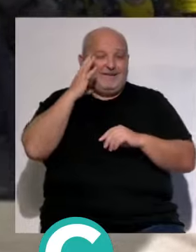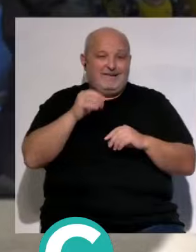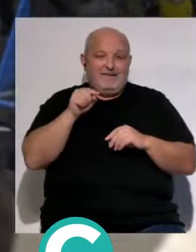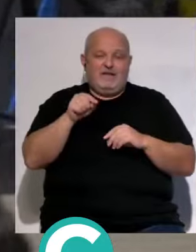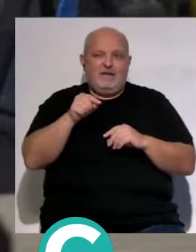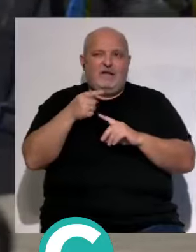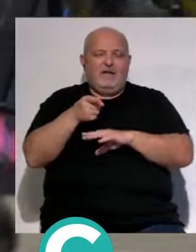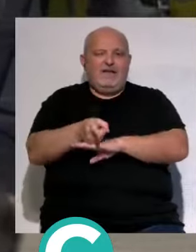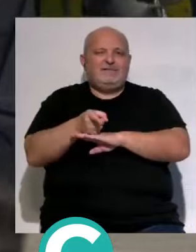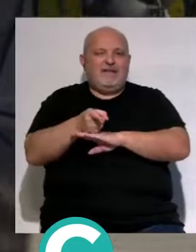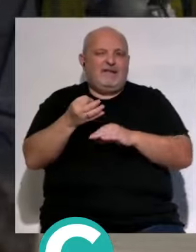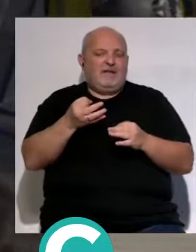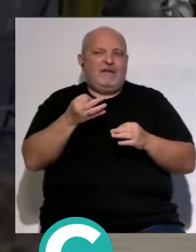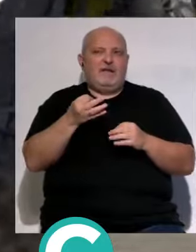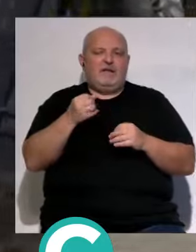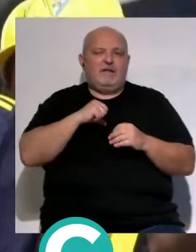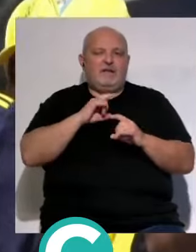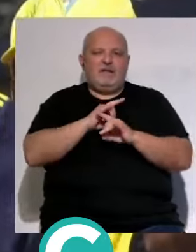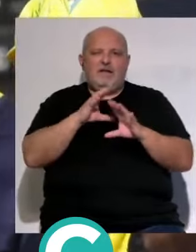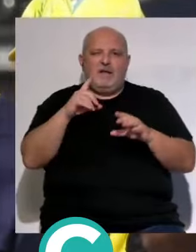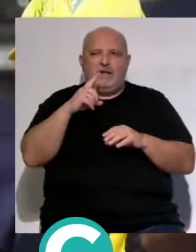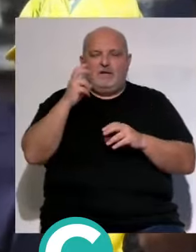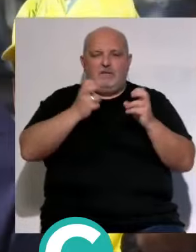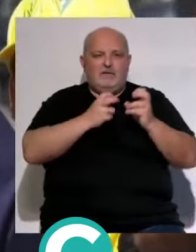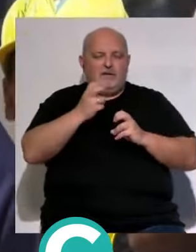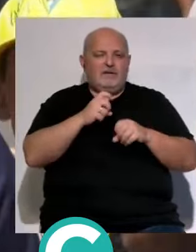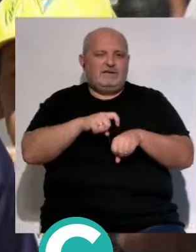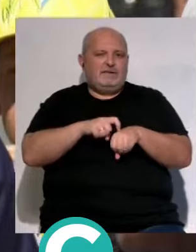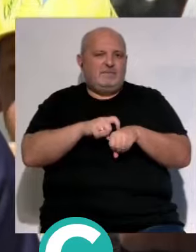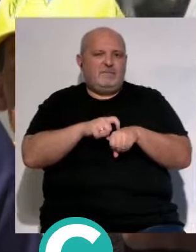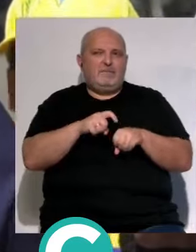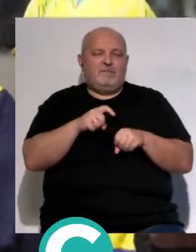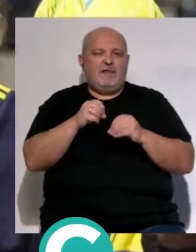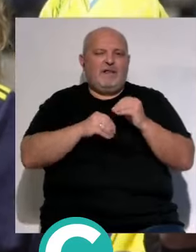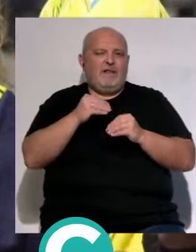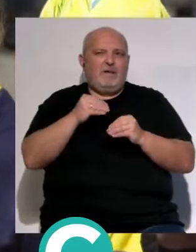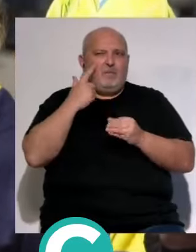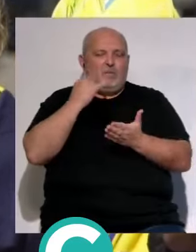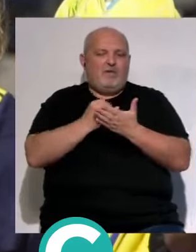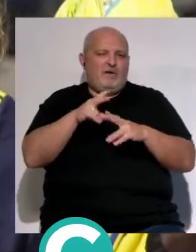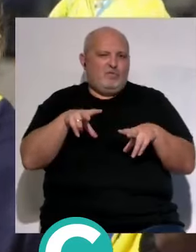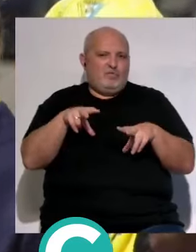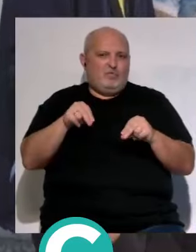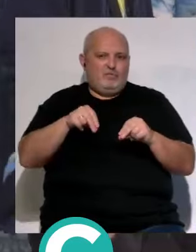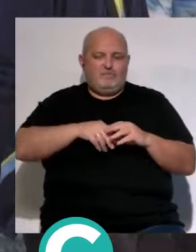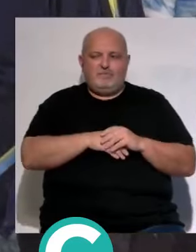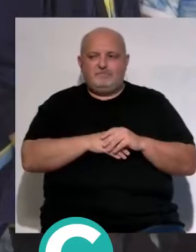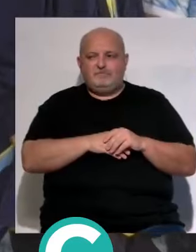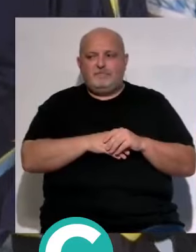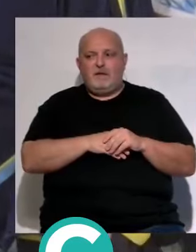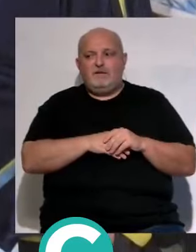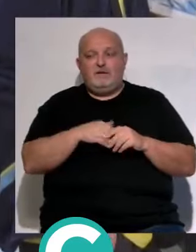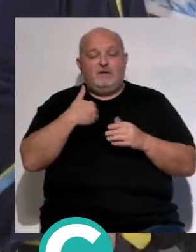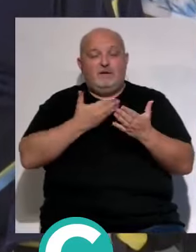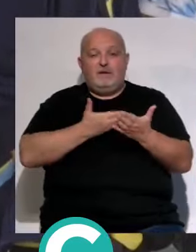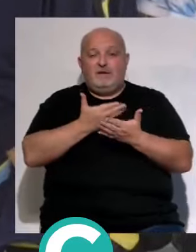se tiene que exigir sobre todo que tenga caras conocidas que conozca la categoría y que no hagan experimentos yo le